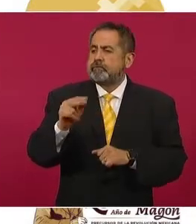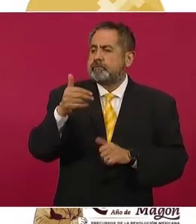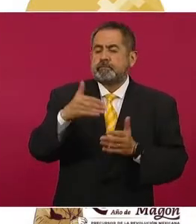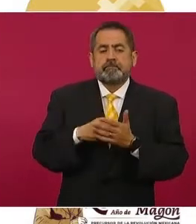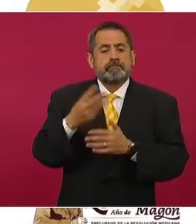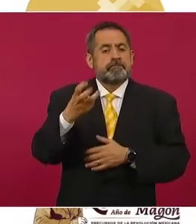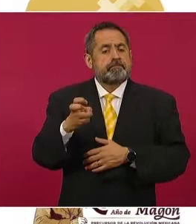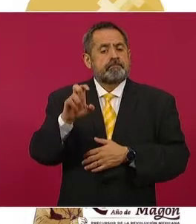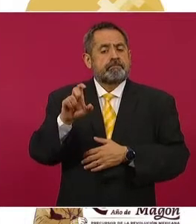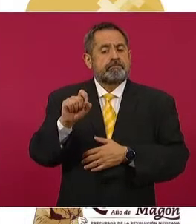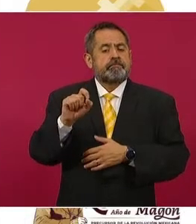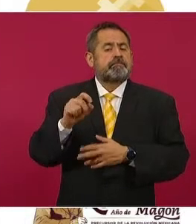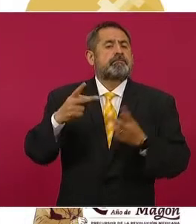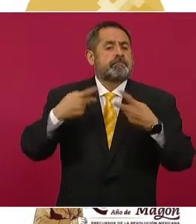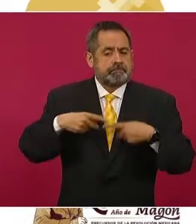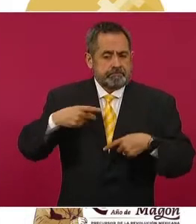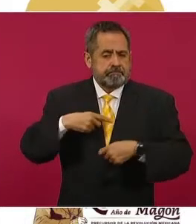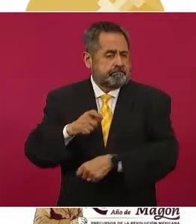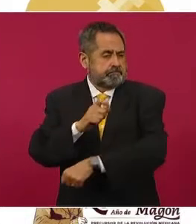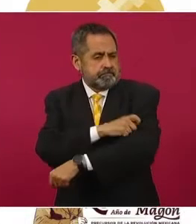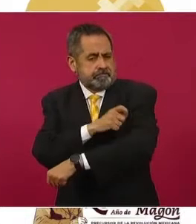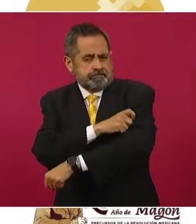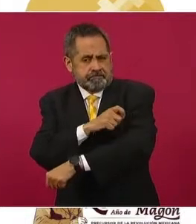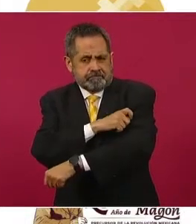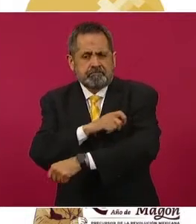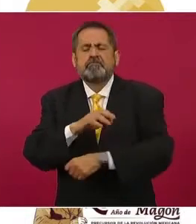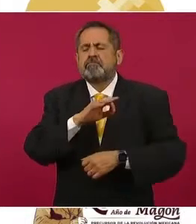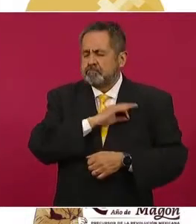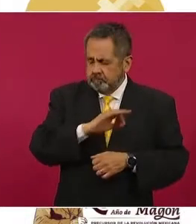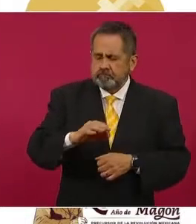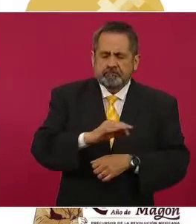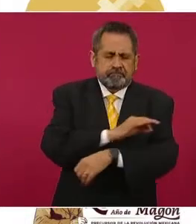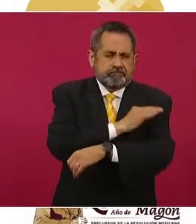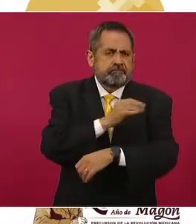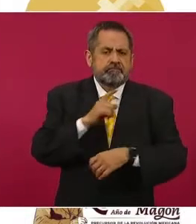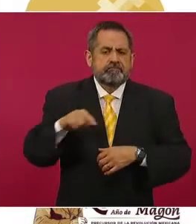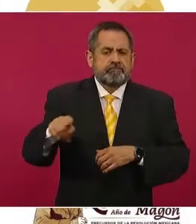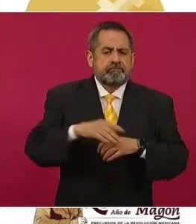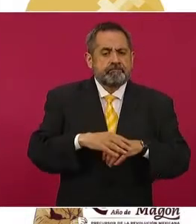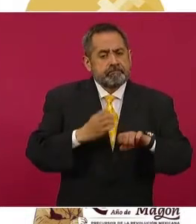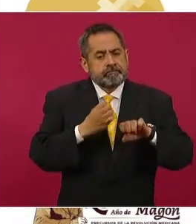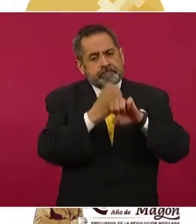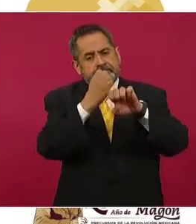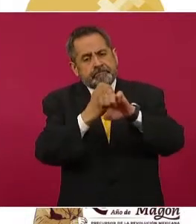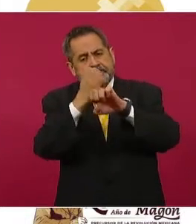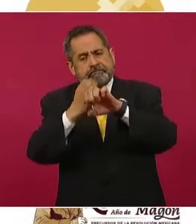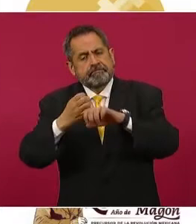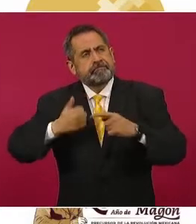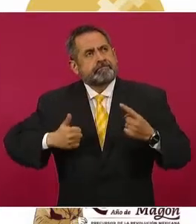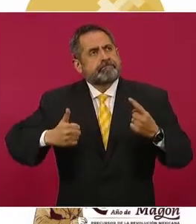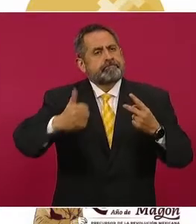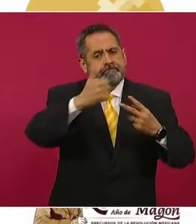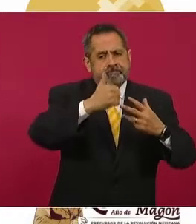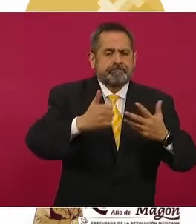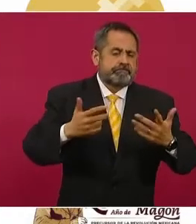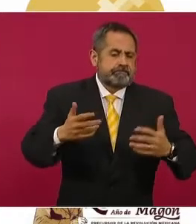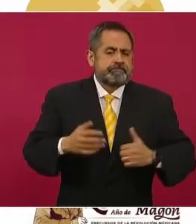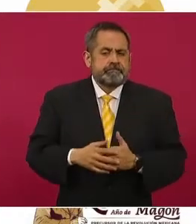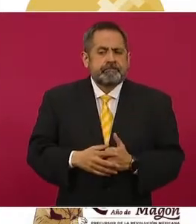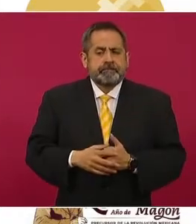320 personal. Esto se va a hacer en cada estado y en donde le damos vuelta,